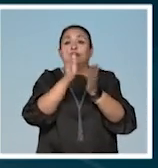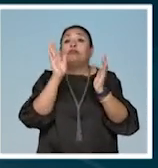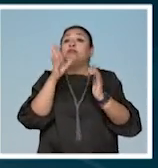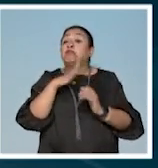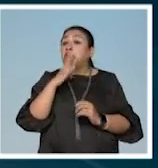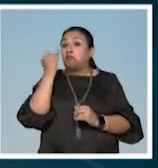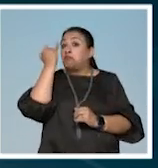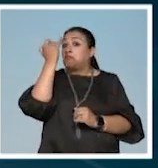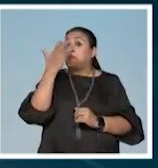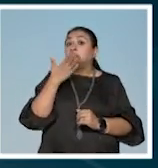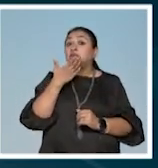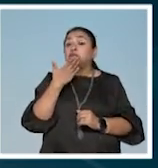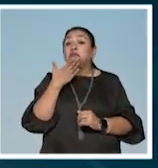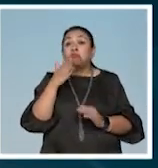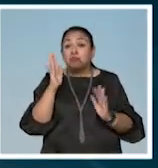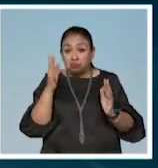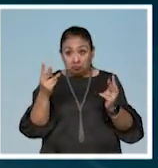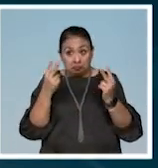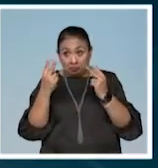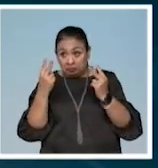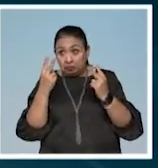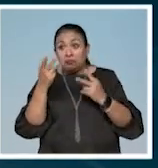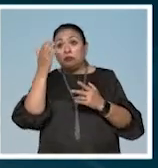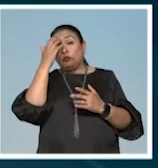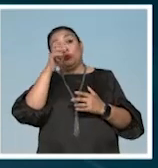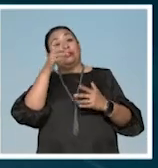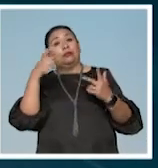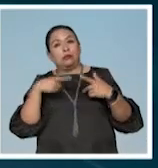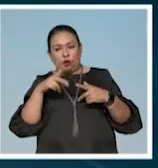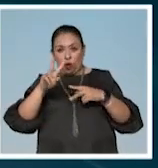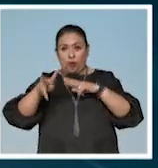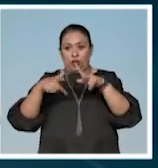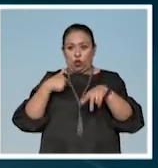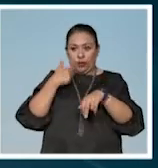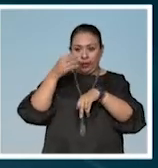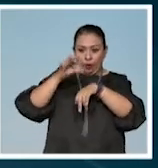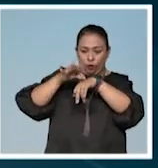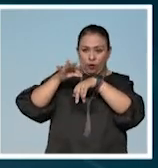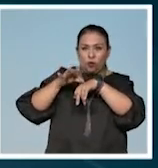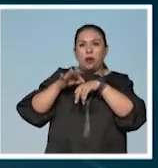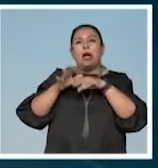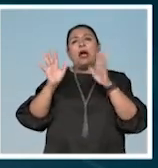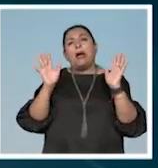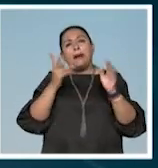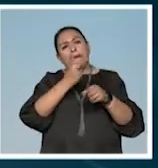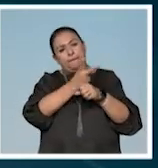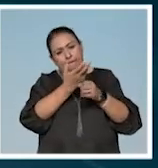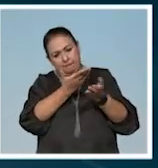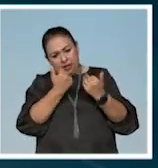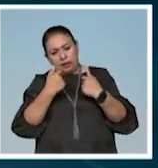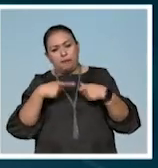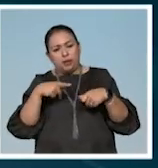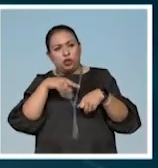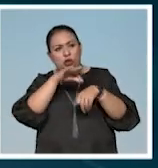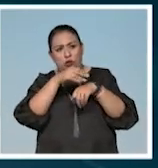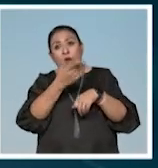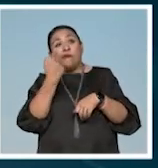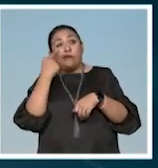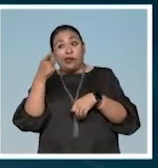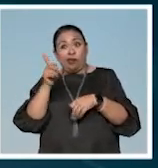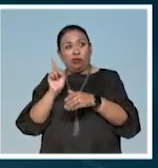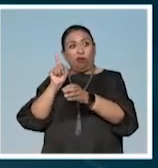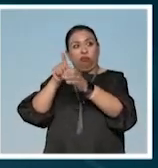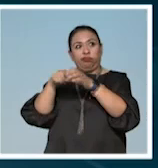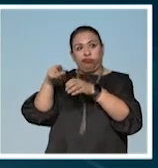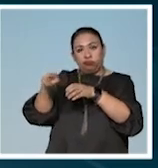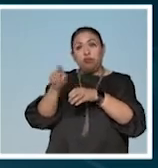es una gran idea. Si nos están viendo, conocen a alguien o van a a tatuarse, bueno, pues inviten a su tatuador a que se une a esta campaña y